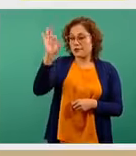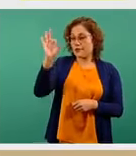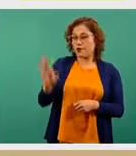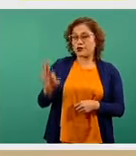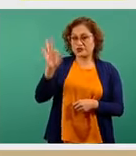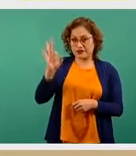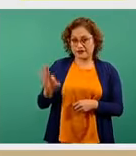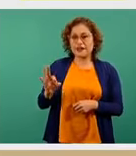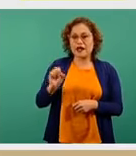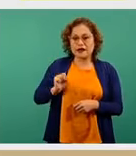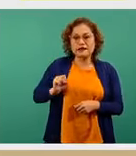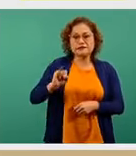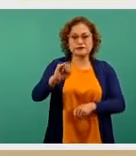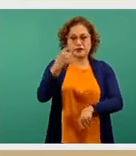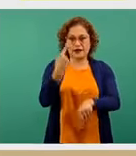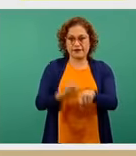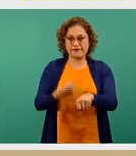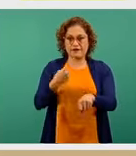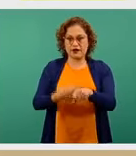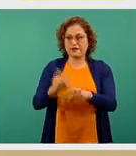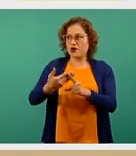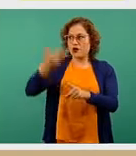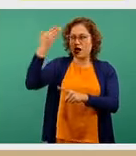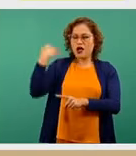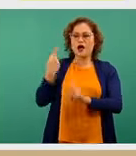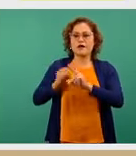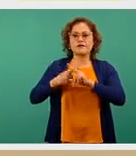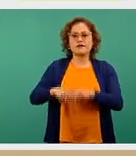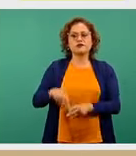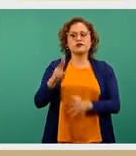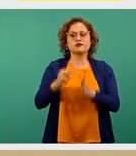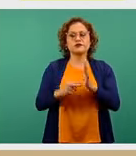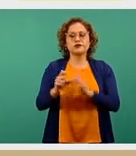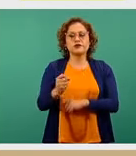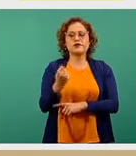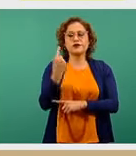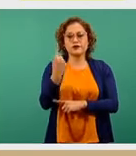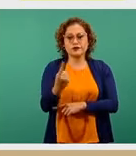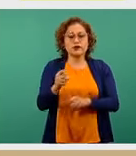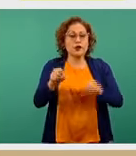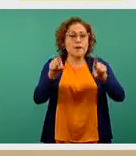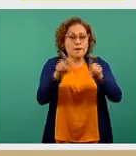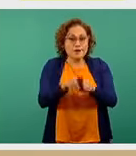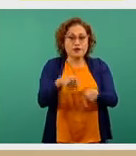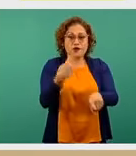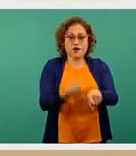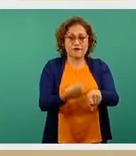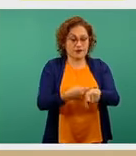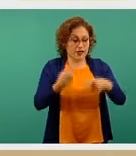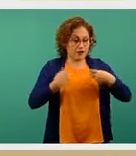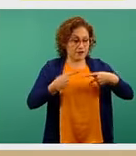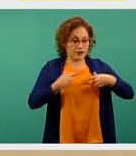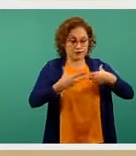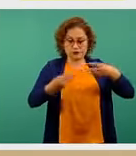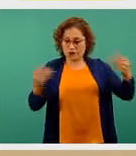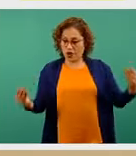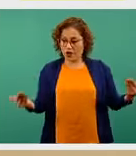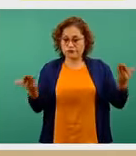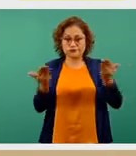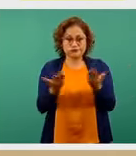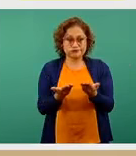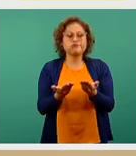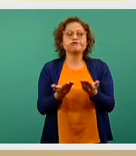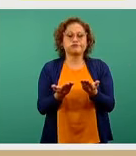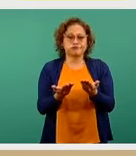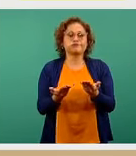también desde que inició el año y por lo tanto es congruente con la carga de enfermedad, o sea, la cantidad de personas que han sido